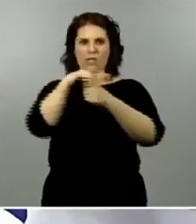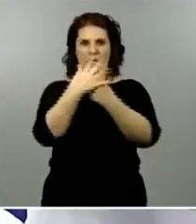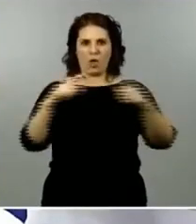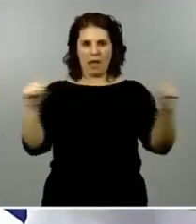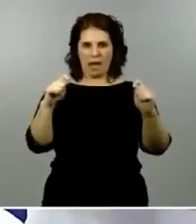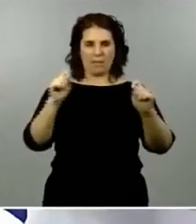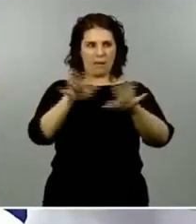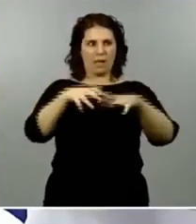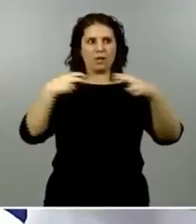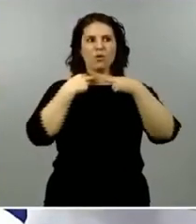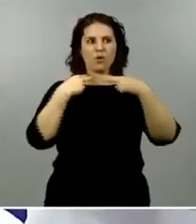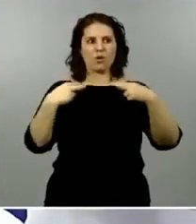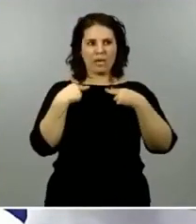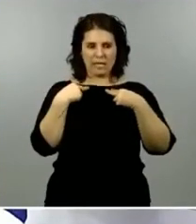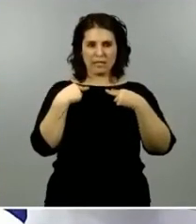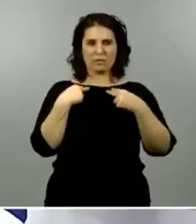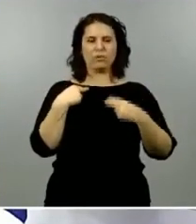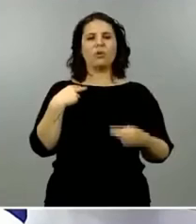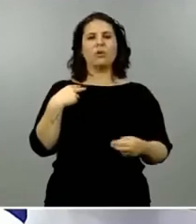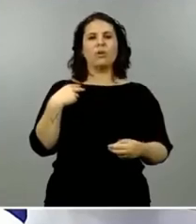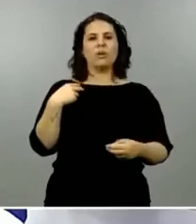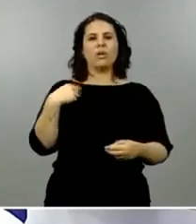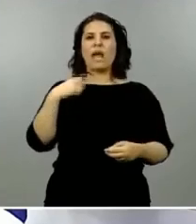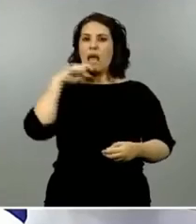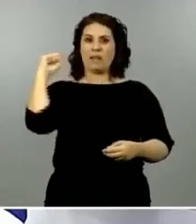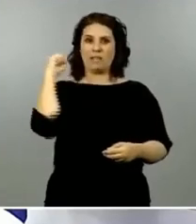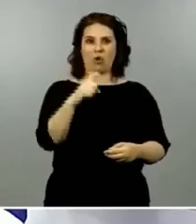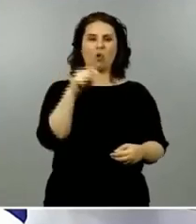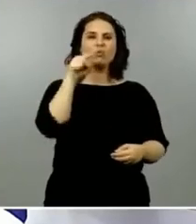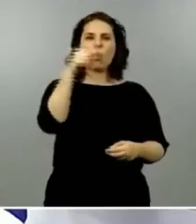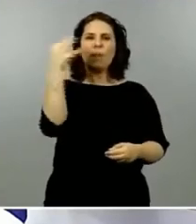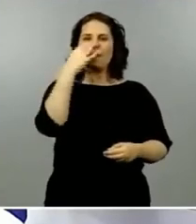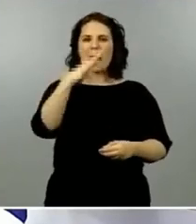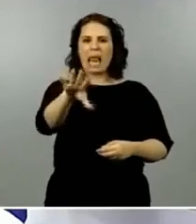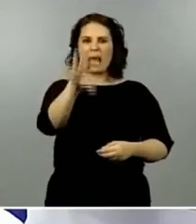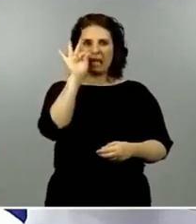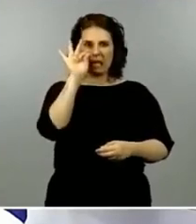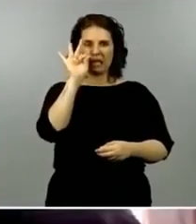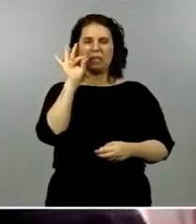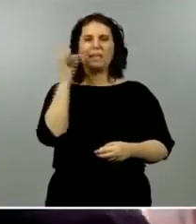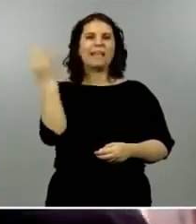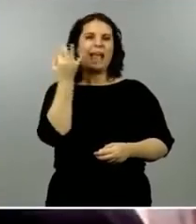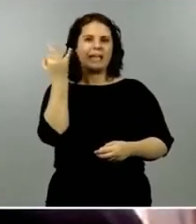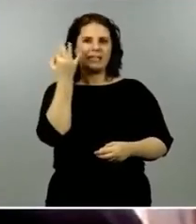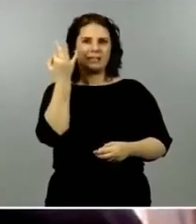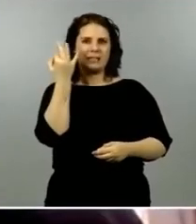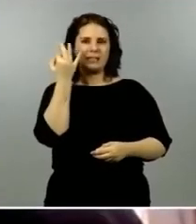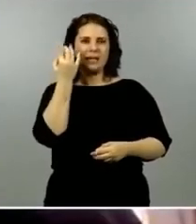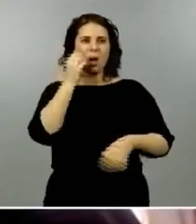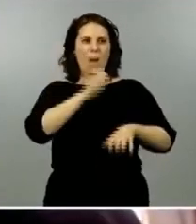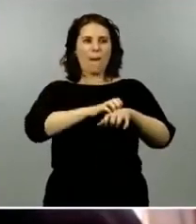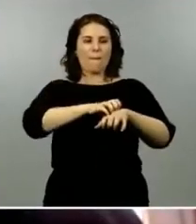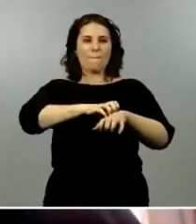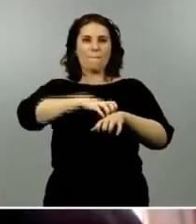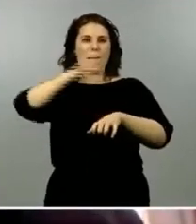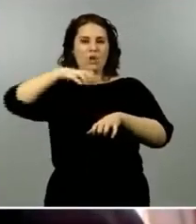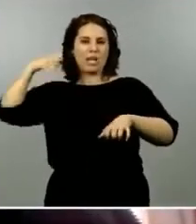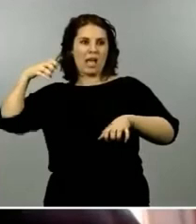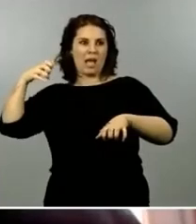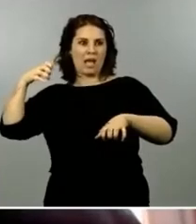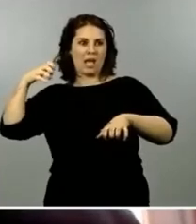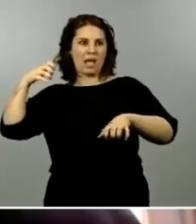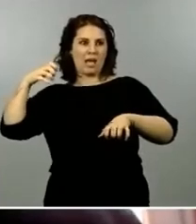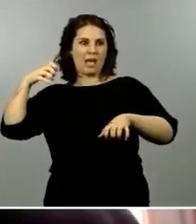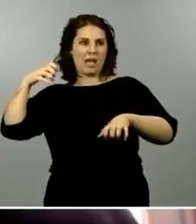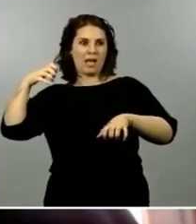Llanquerás le advirtió al presidente que tiene usted que elegir entre la mayoría de la moción de censura y de la investidura o hacer el